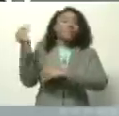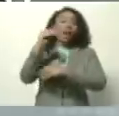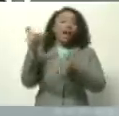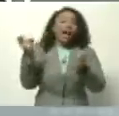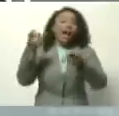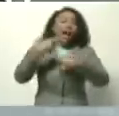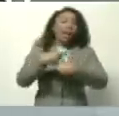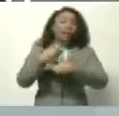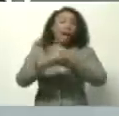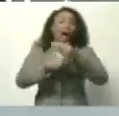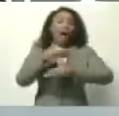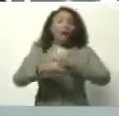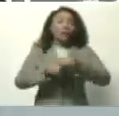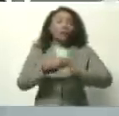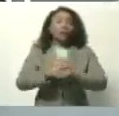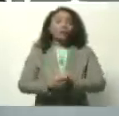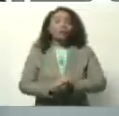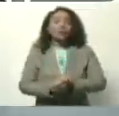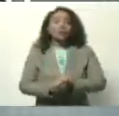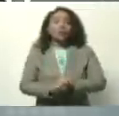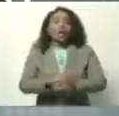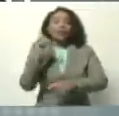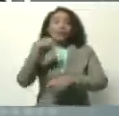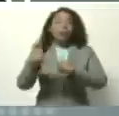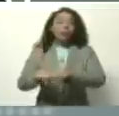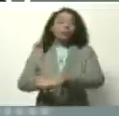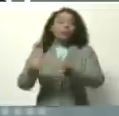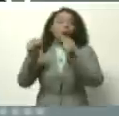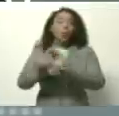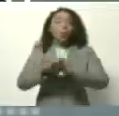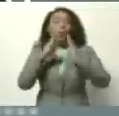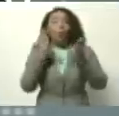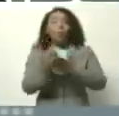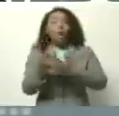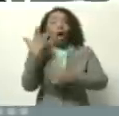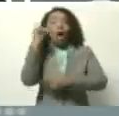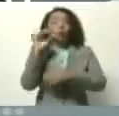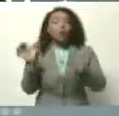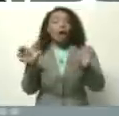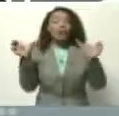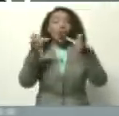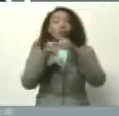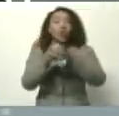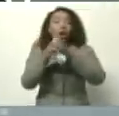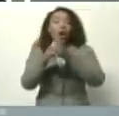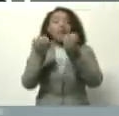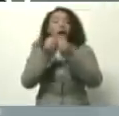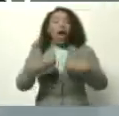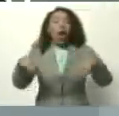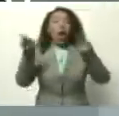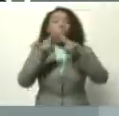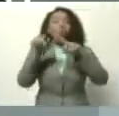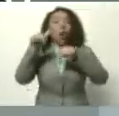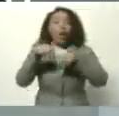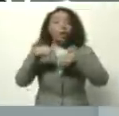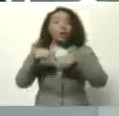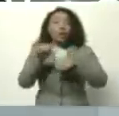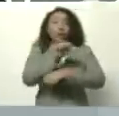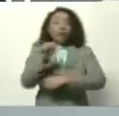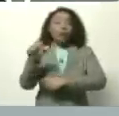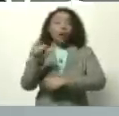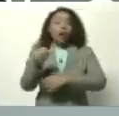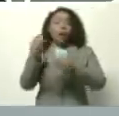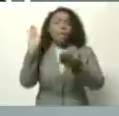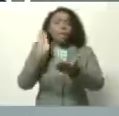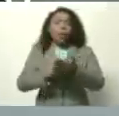de efecto invernadero generan y además la destrucción del planeta. Hay una conferencia de las Naciones Unidas en desarrollo en esta semana. ¿Cuál es la postura oficial de